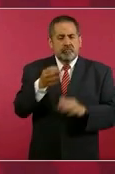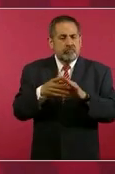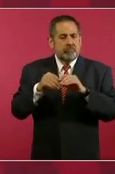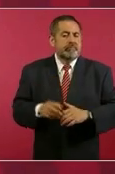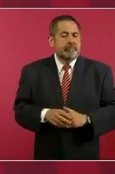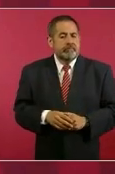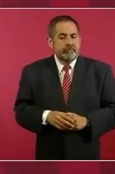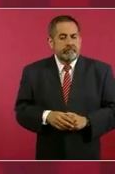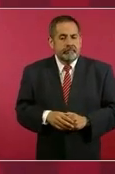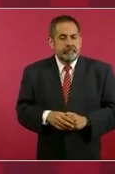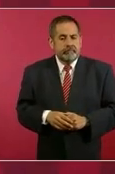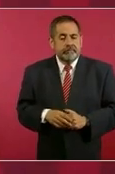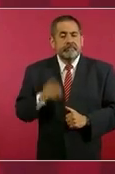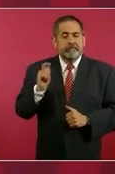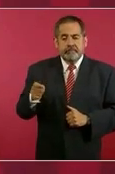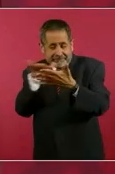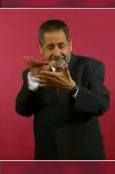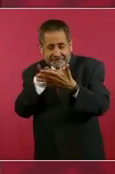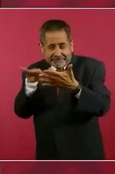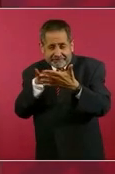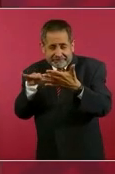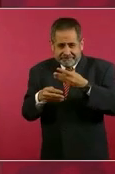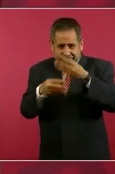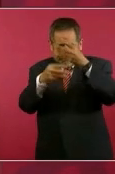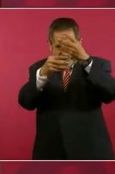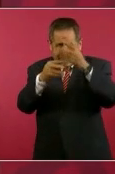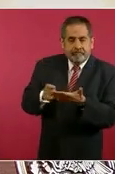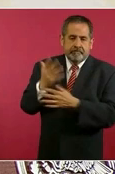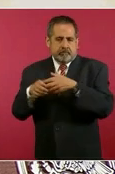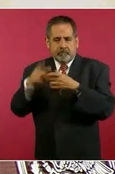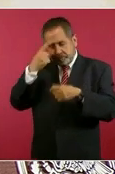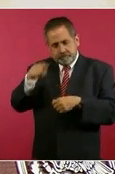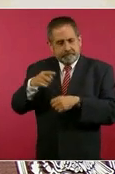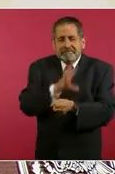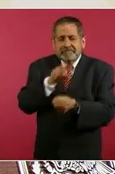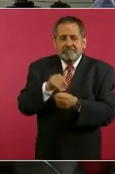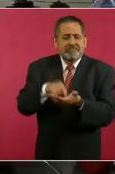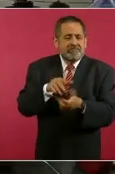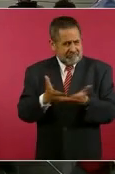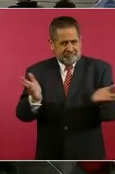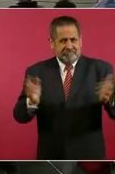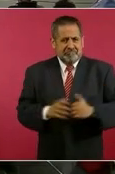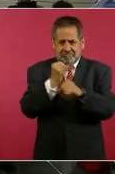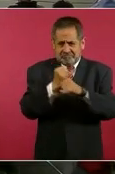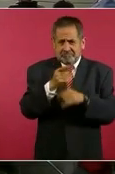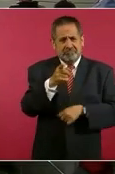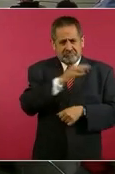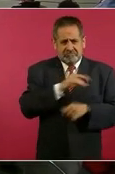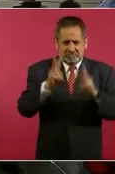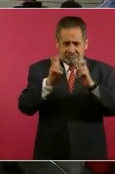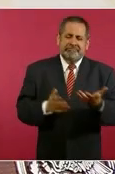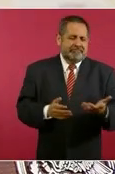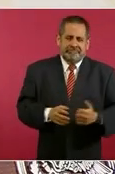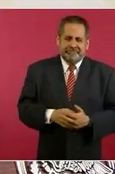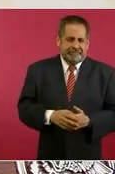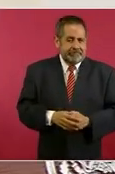quiero es que se lea el informe y los anexos de la comisión de Ayotzinapa. Están en las redes. Nada más que no los